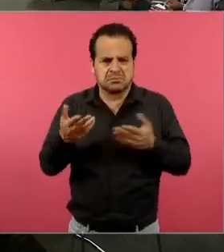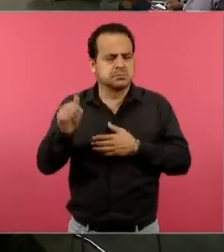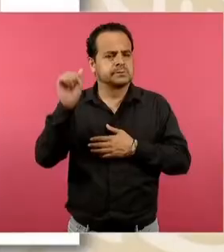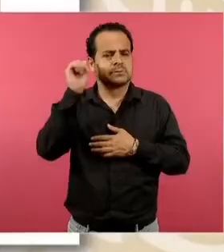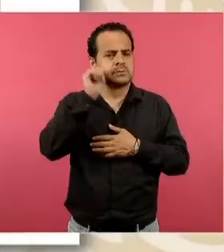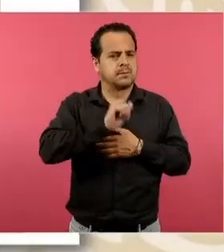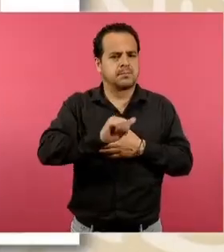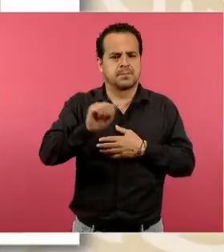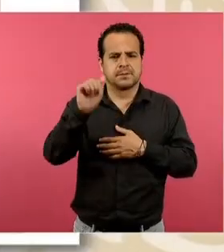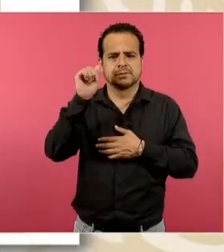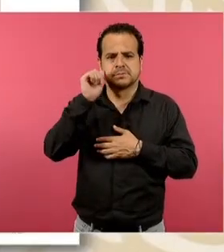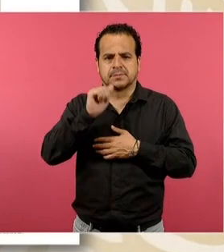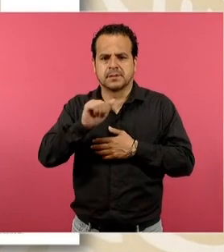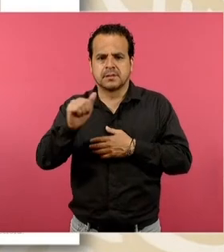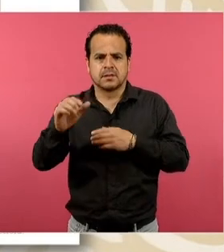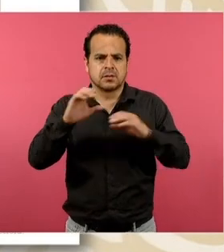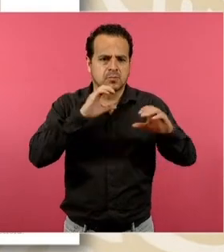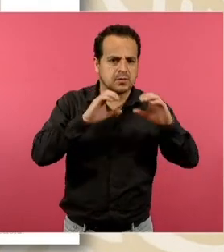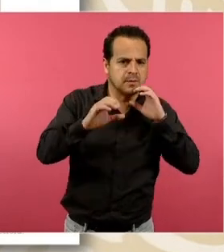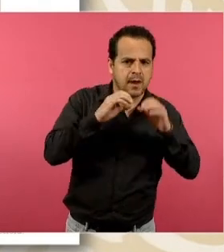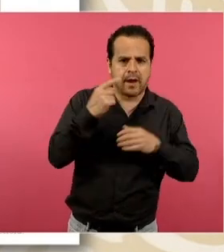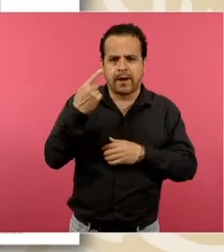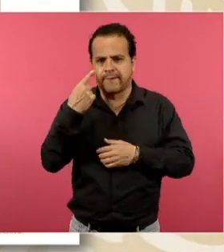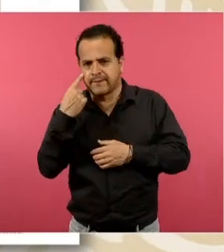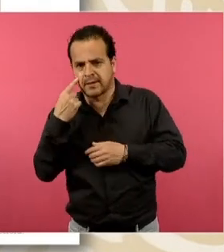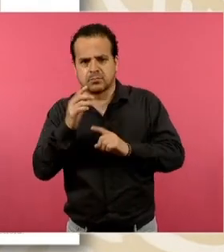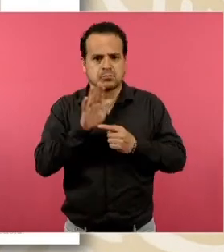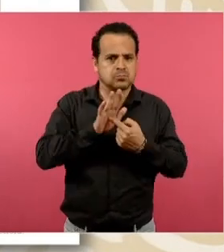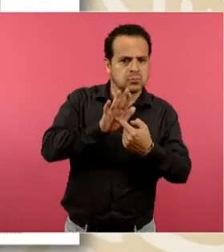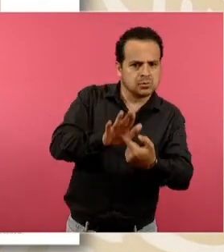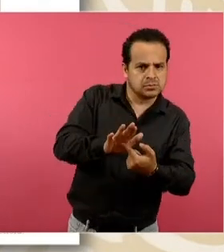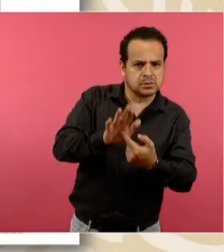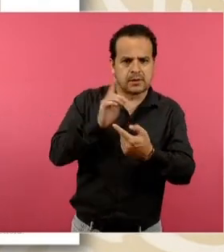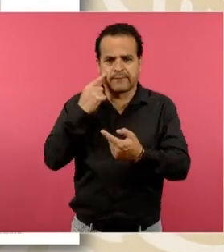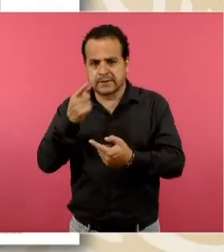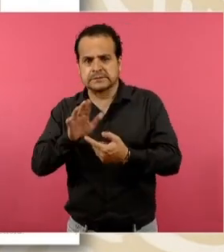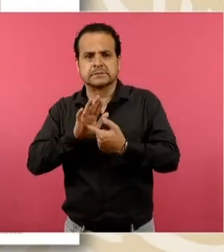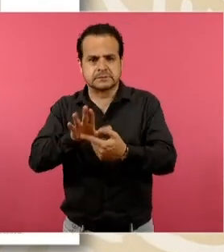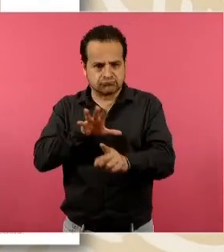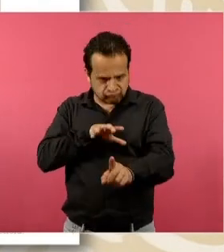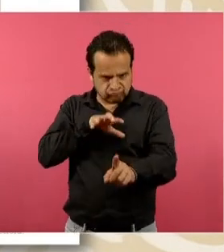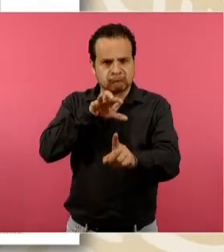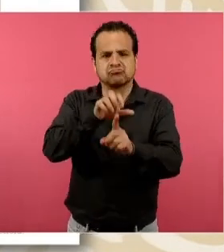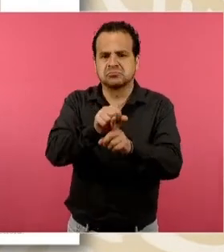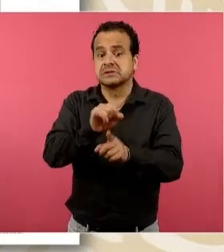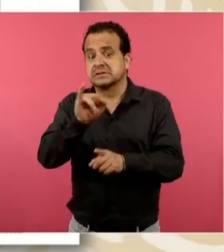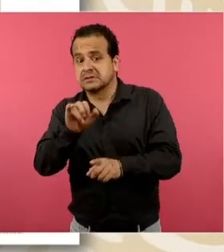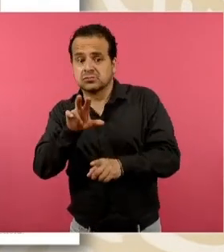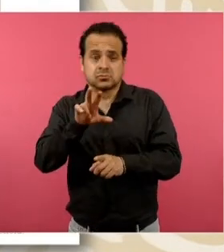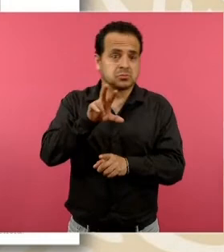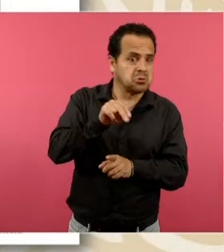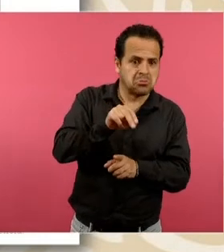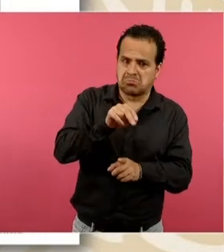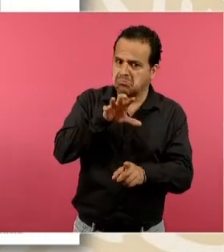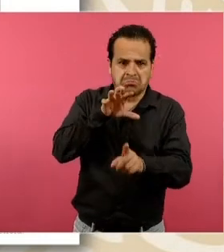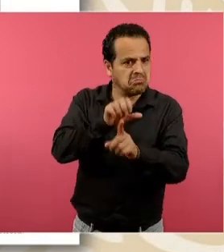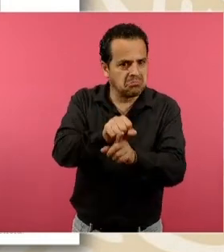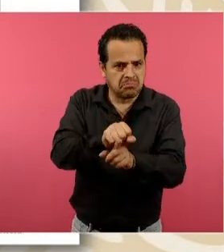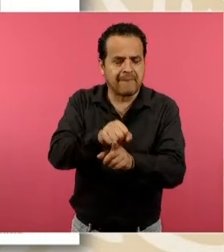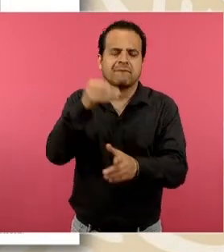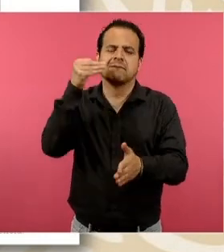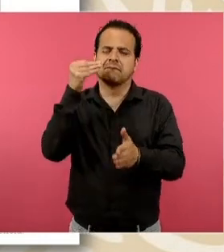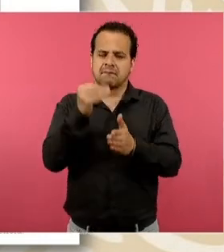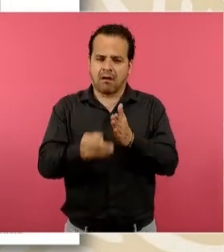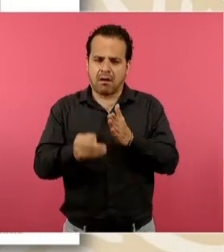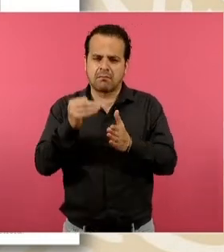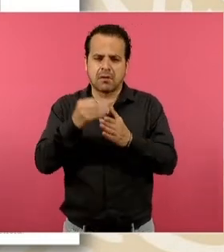de comunicación de resultados, de comunicación de lo que has logrado, de lo que te hace falta, todo el tiempo hay comunicación, pero en esta fase de manera